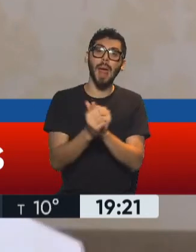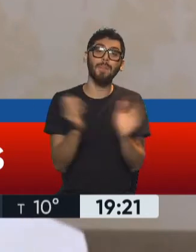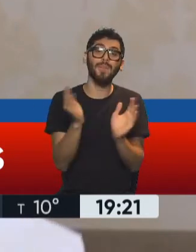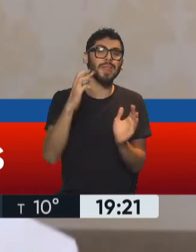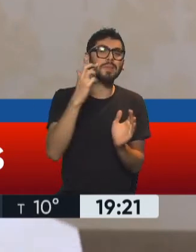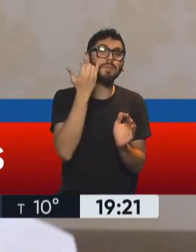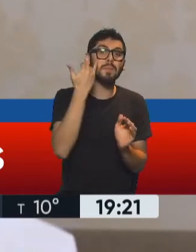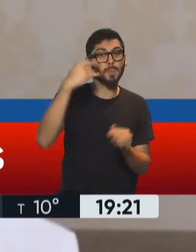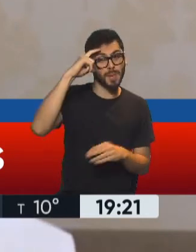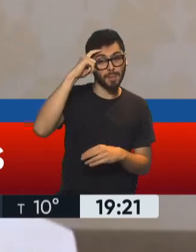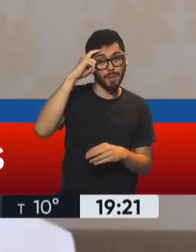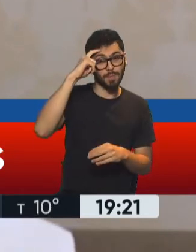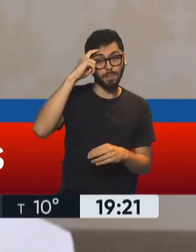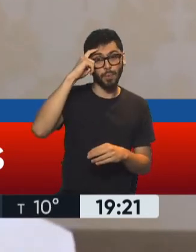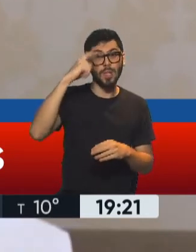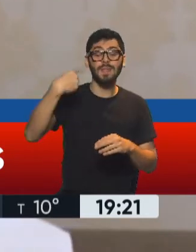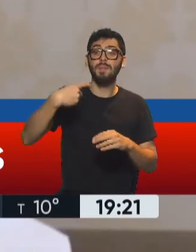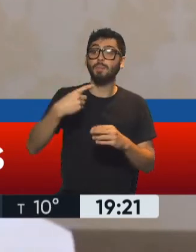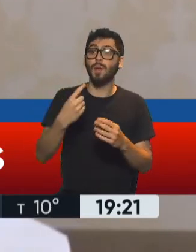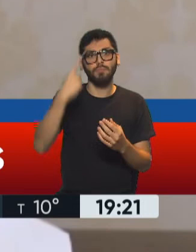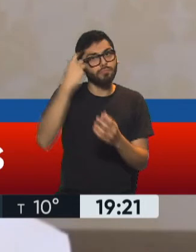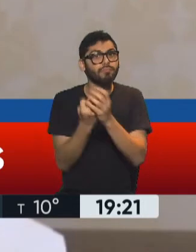Porque de abajo viene la creatividad siempre.